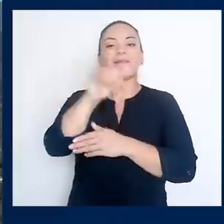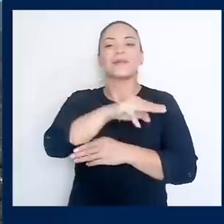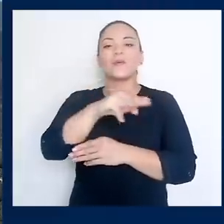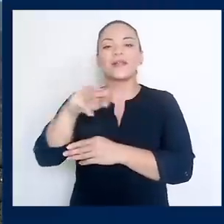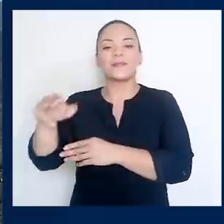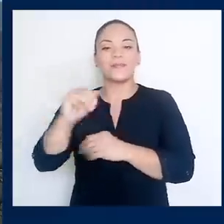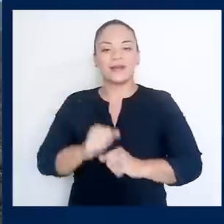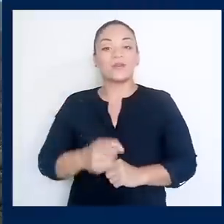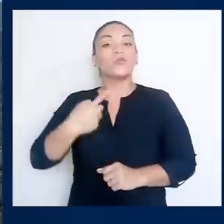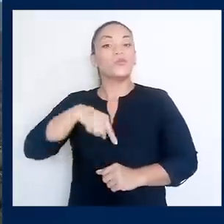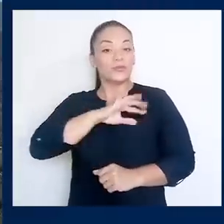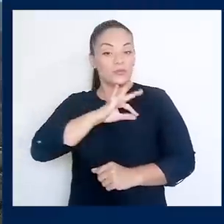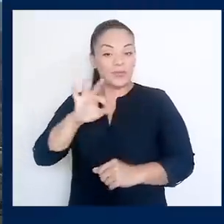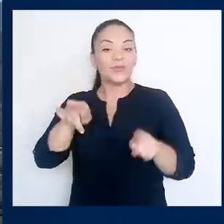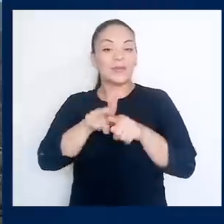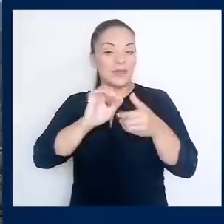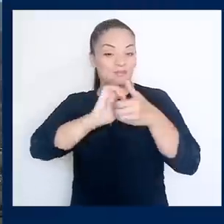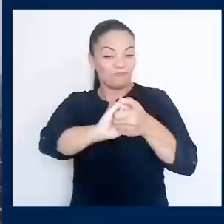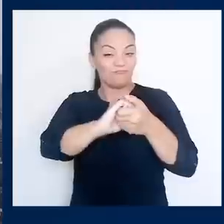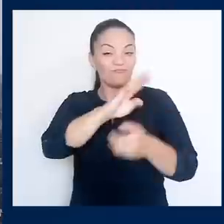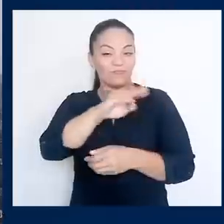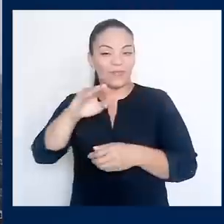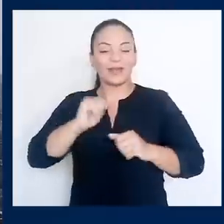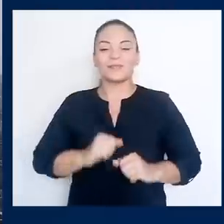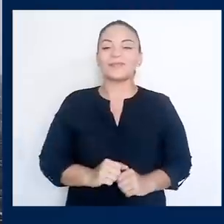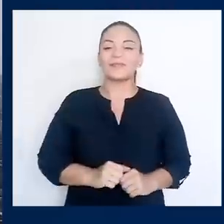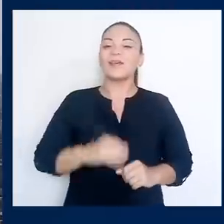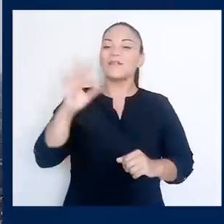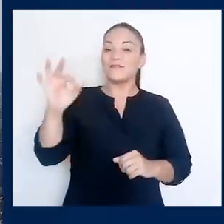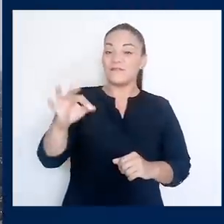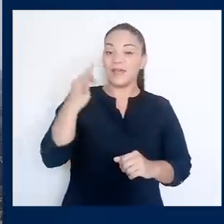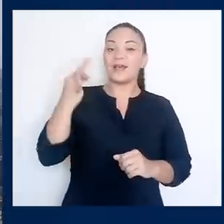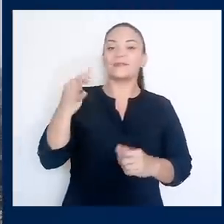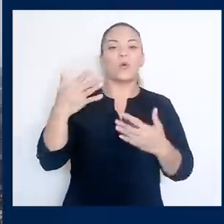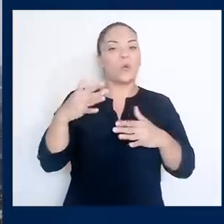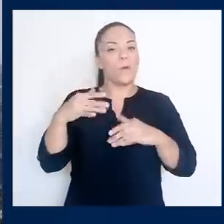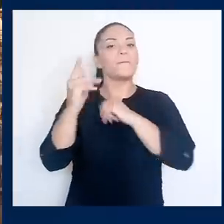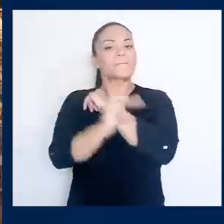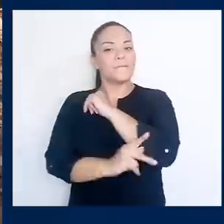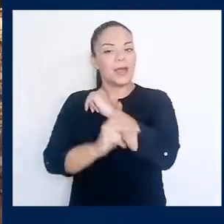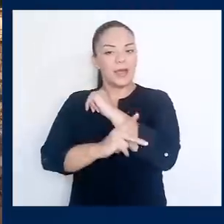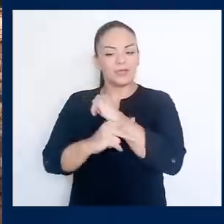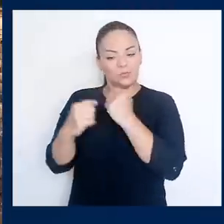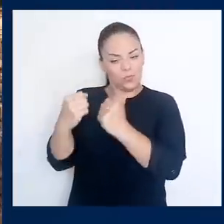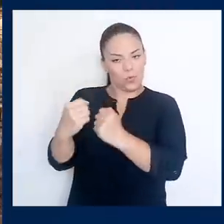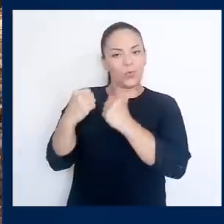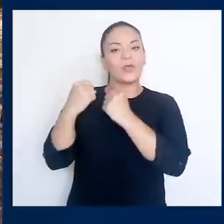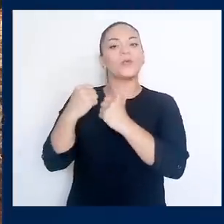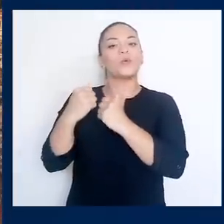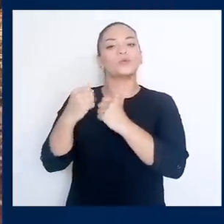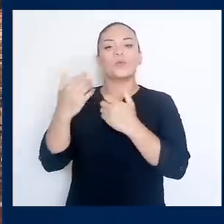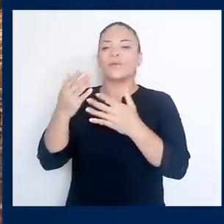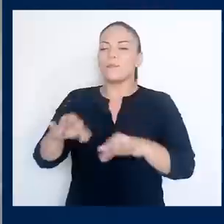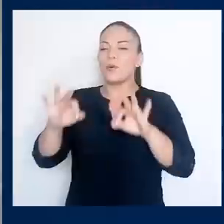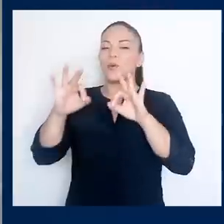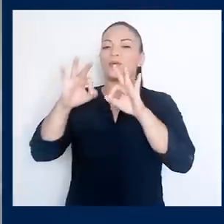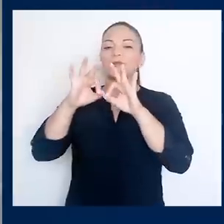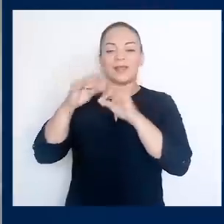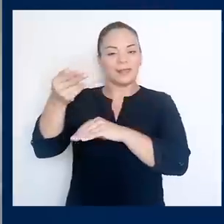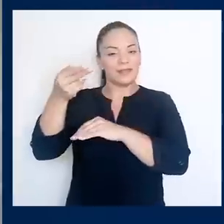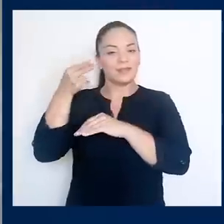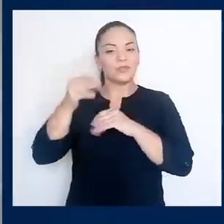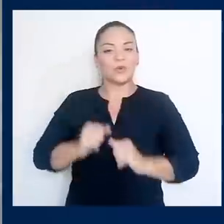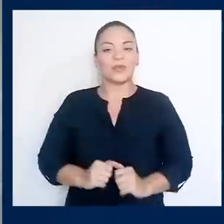océano y nuestro espíritu también. Francia es un país poderoso que ha tenido una huella histórica profunda y